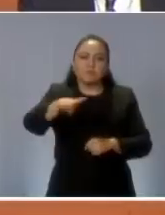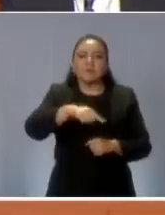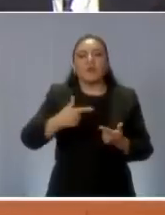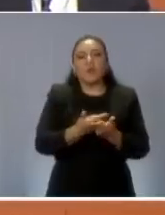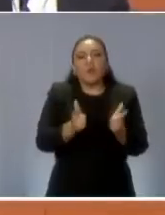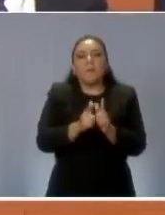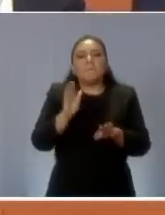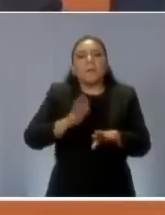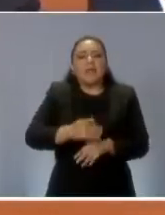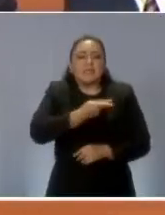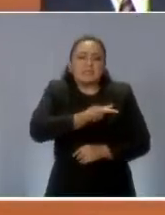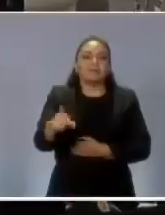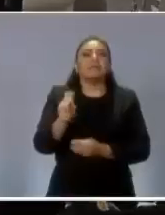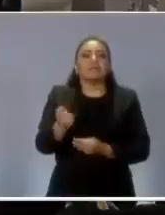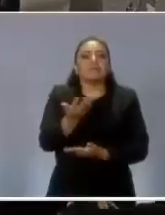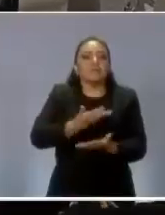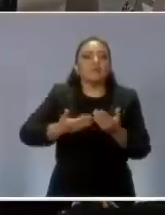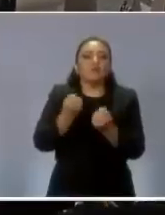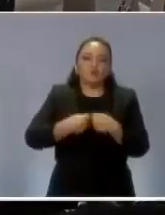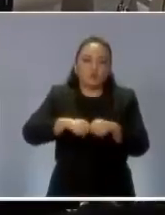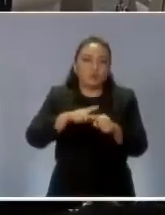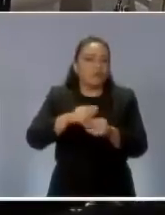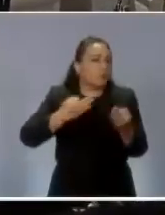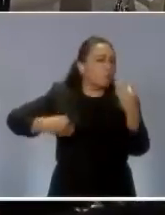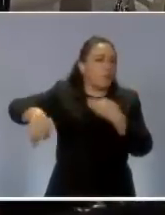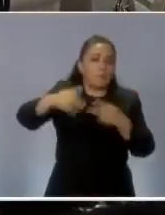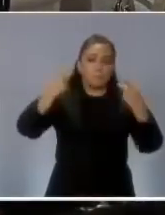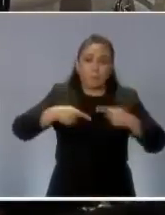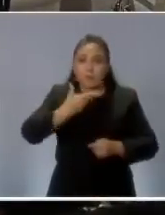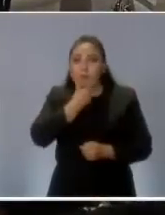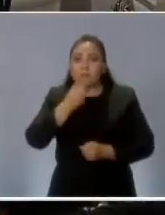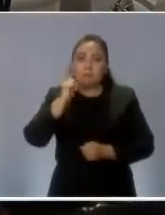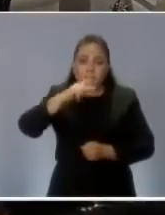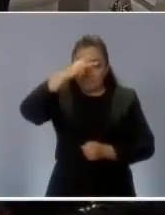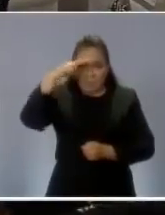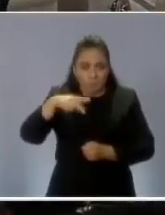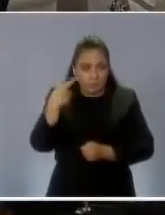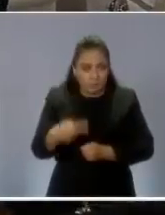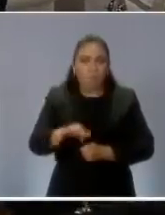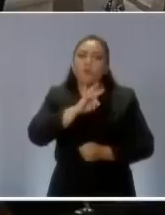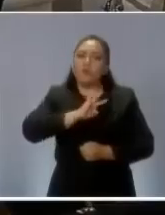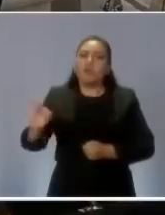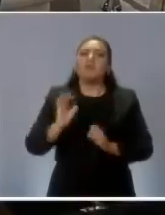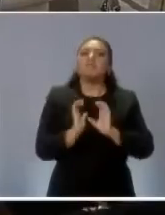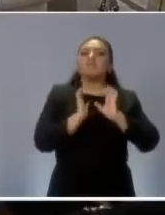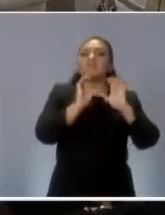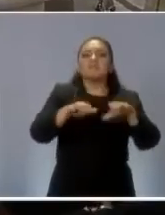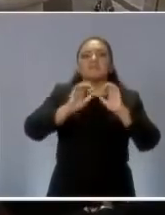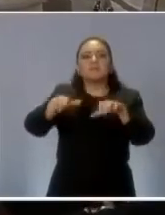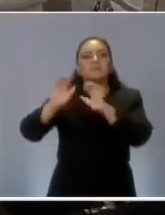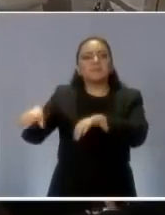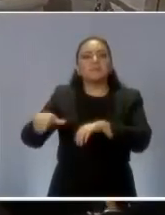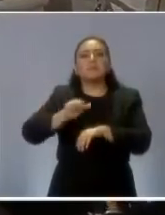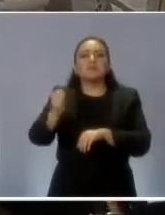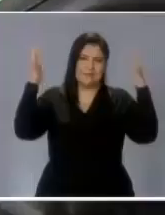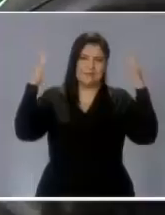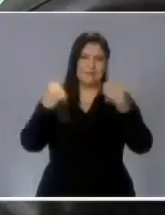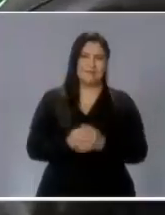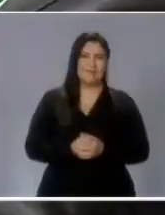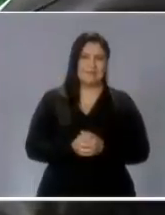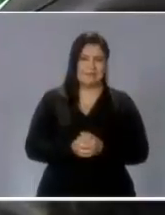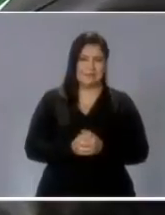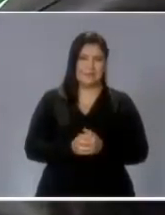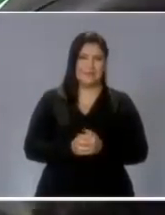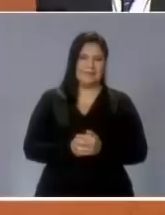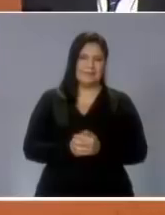fortalecer las instituciones y combatir con decisión a las organizaciones criminales, reducir los niveles de pobreza